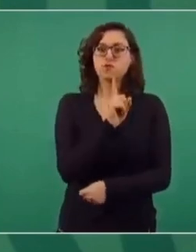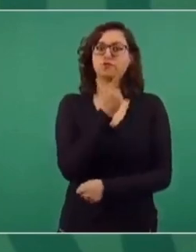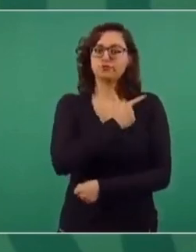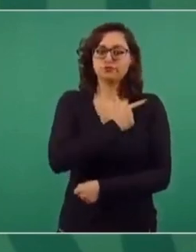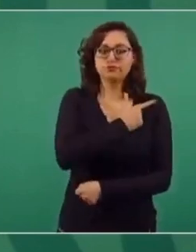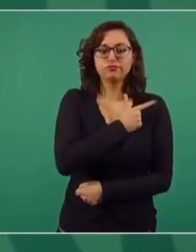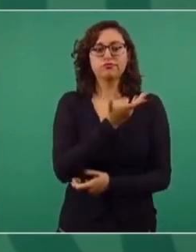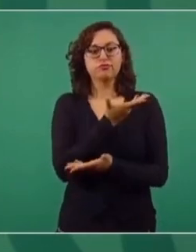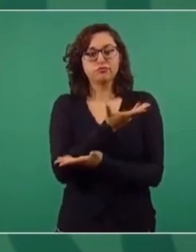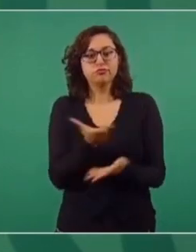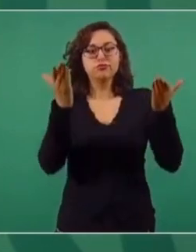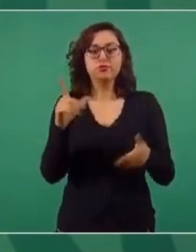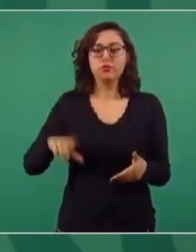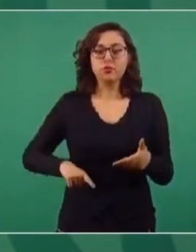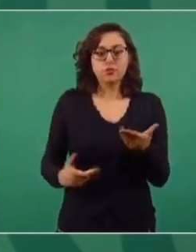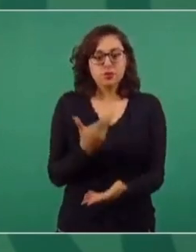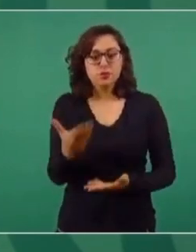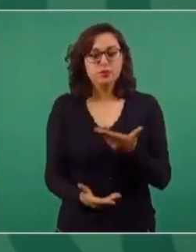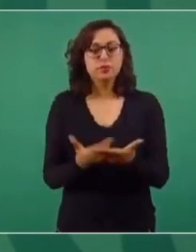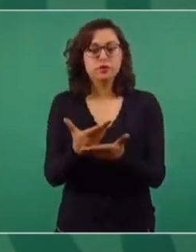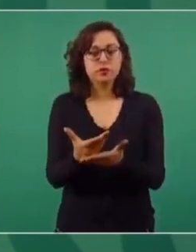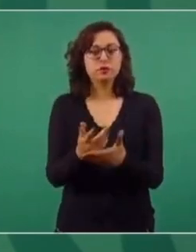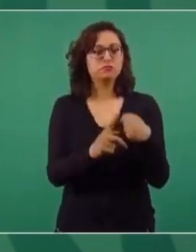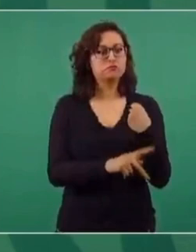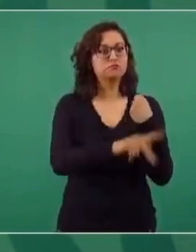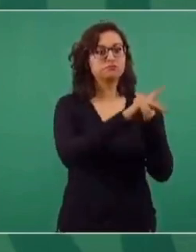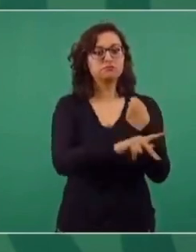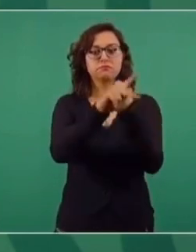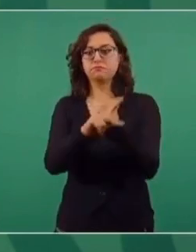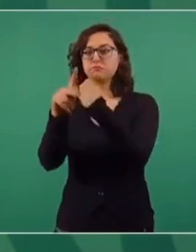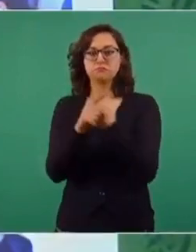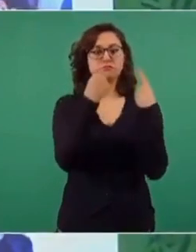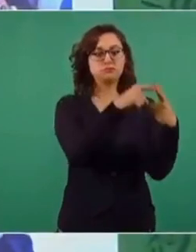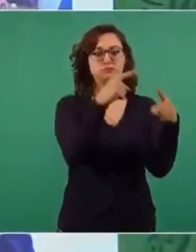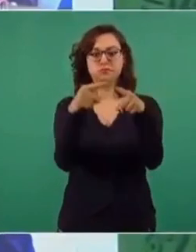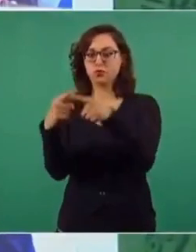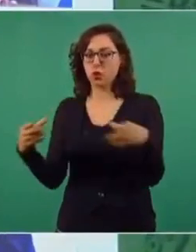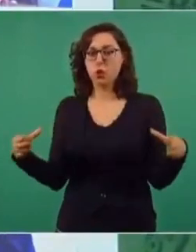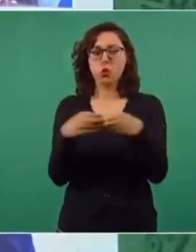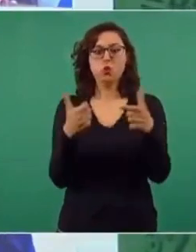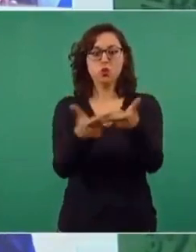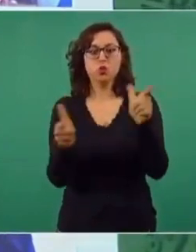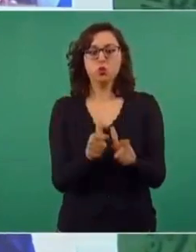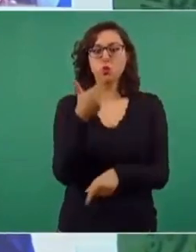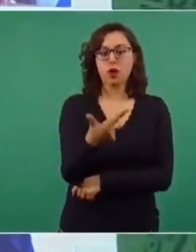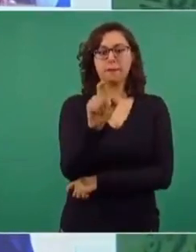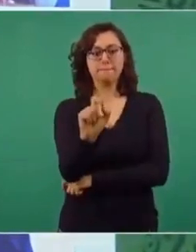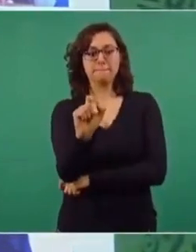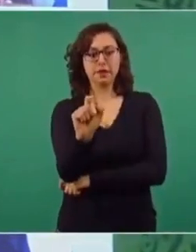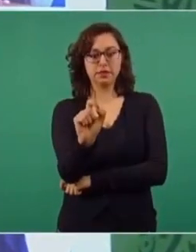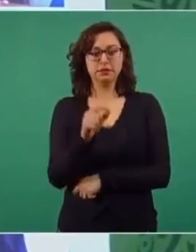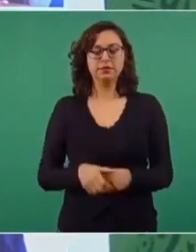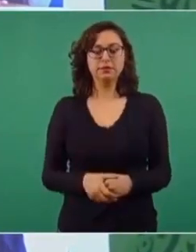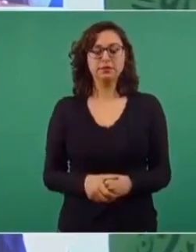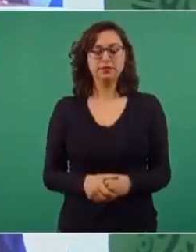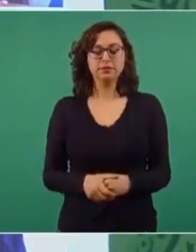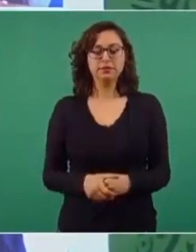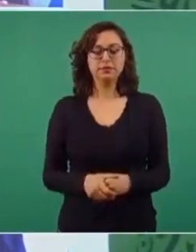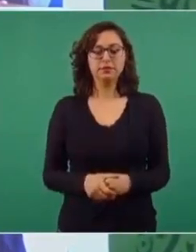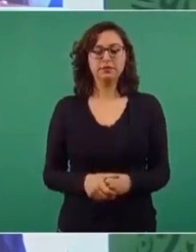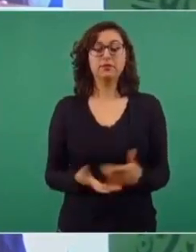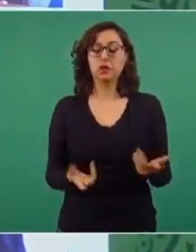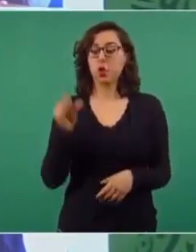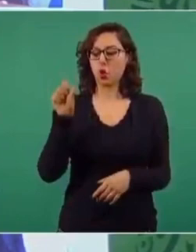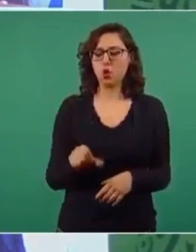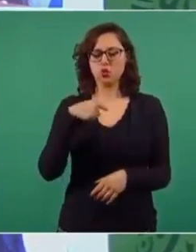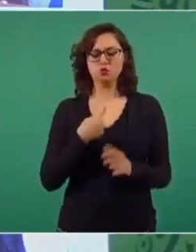gobernantes, servidores públicos de los países que integran el G20. Celebro y apruebo, así comienzo,